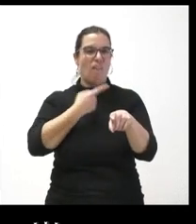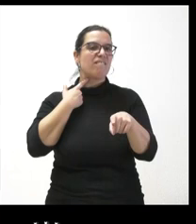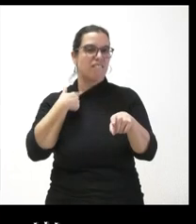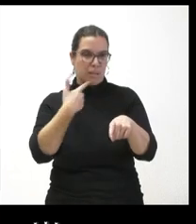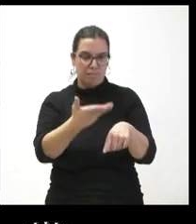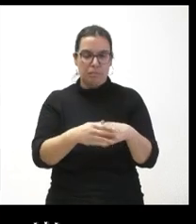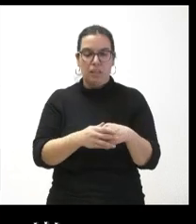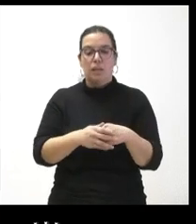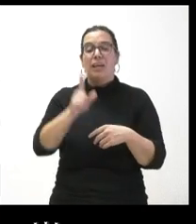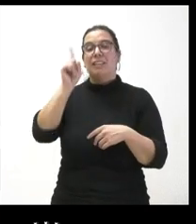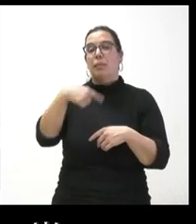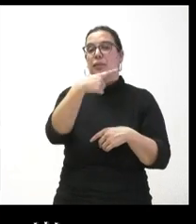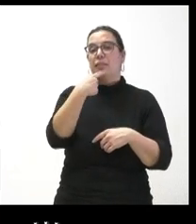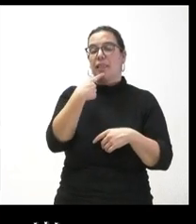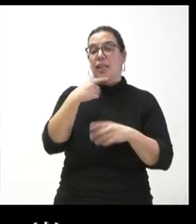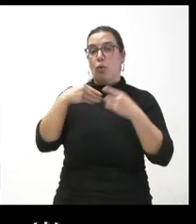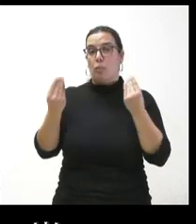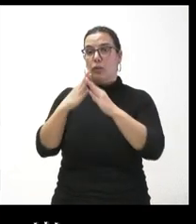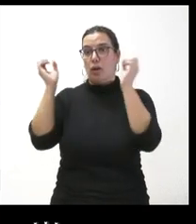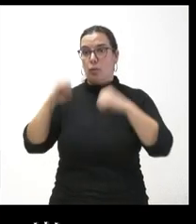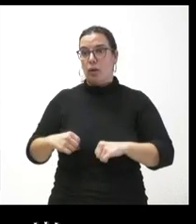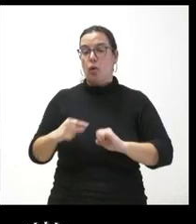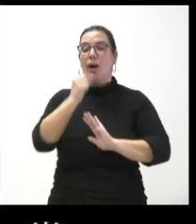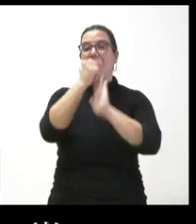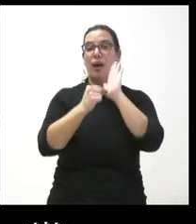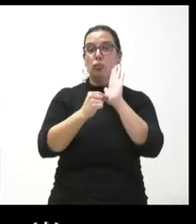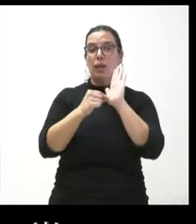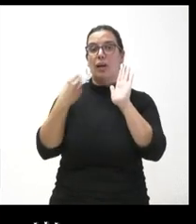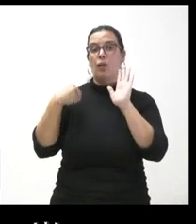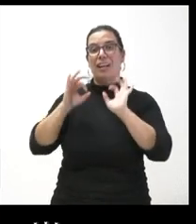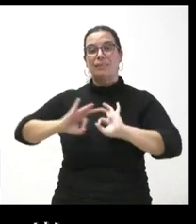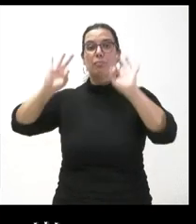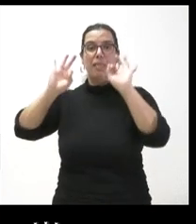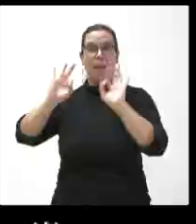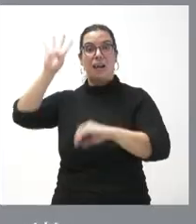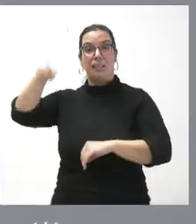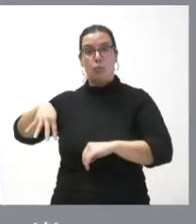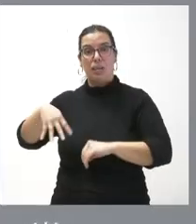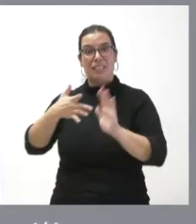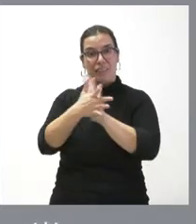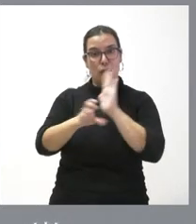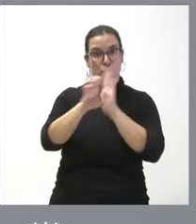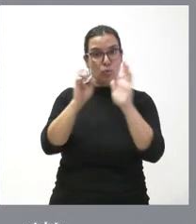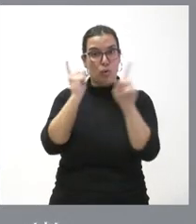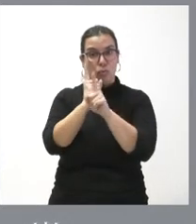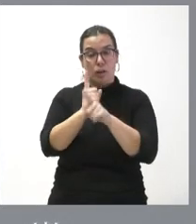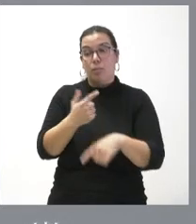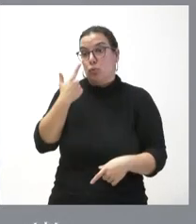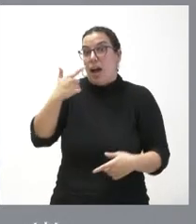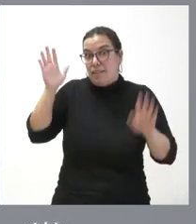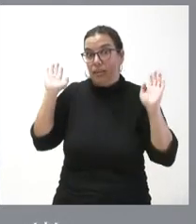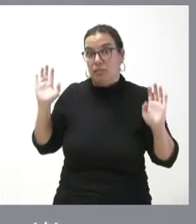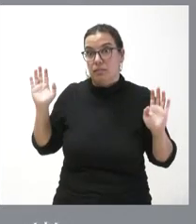excepción para Cataluña que incluye el documento sería anticonstitucional por aclarar ese tema Es que vamos a ver lo que se aplica porque